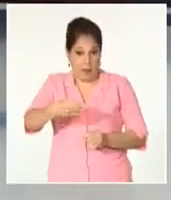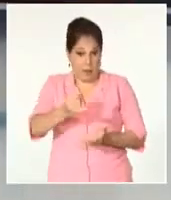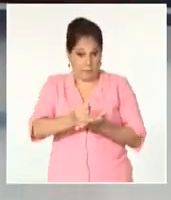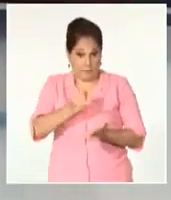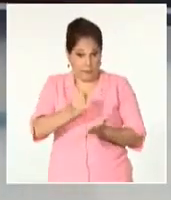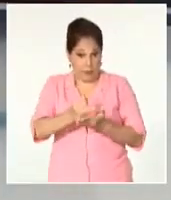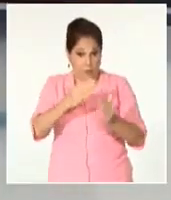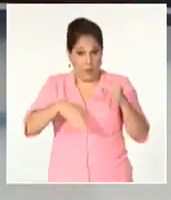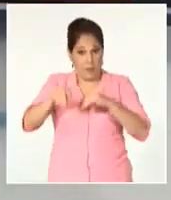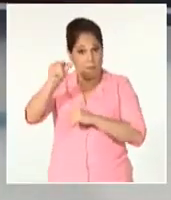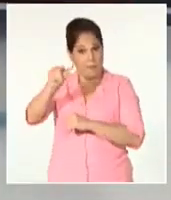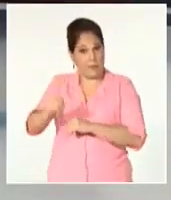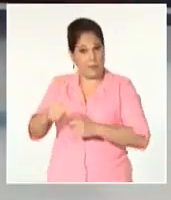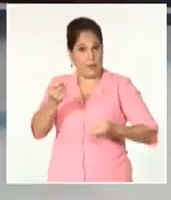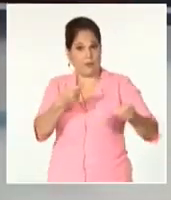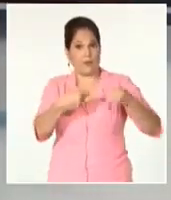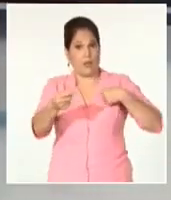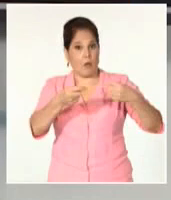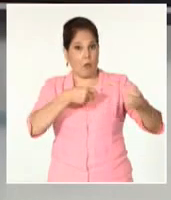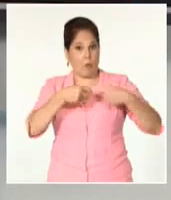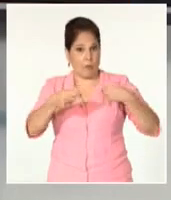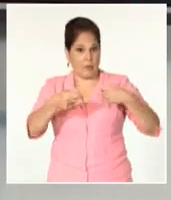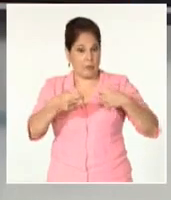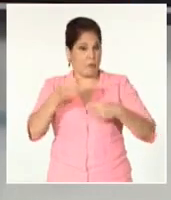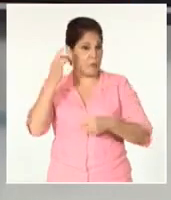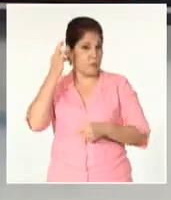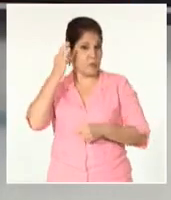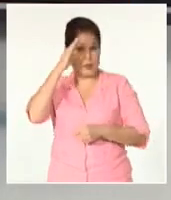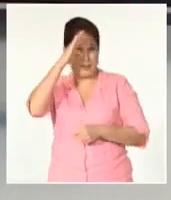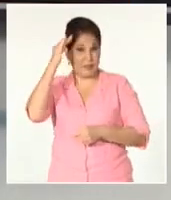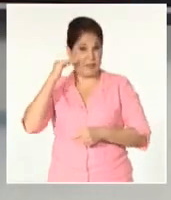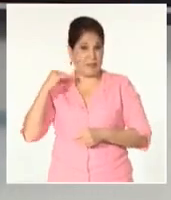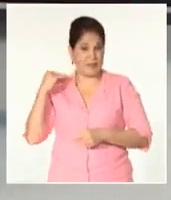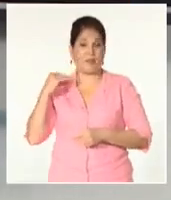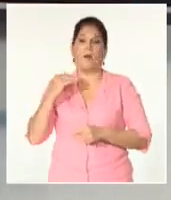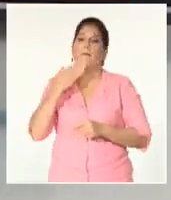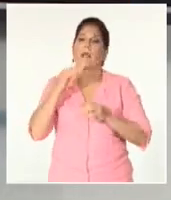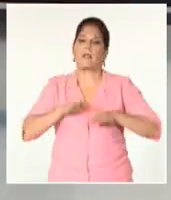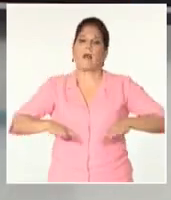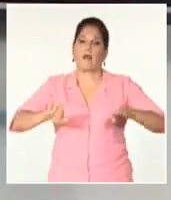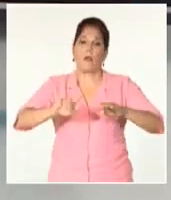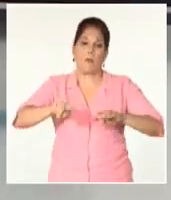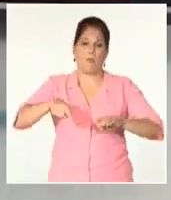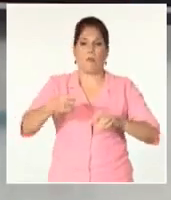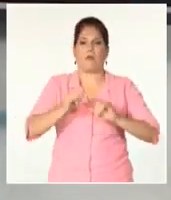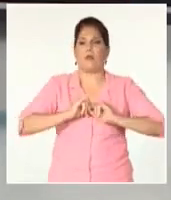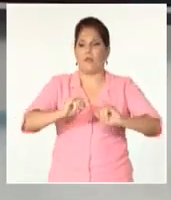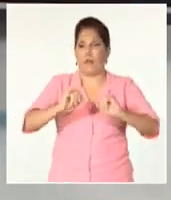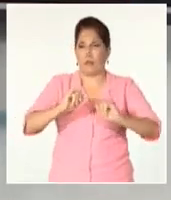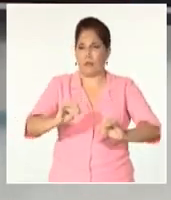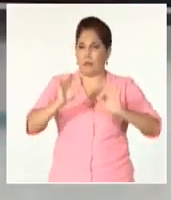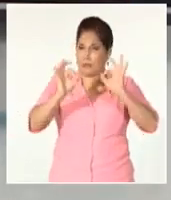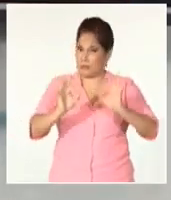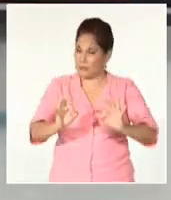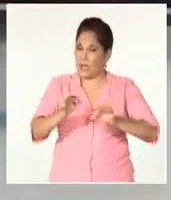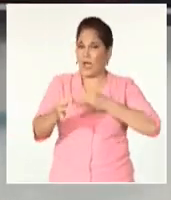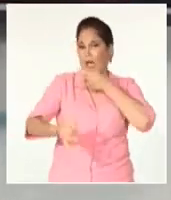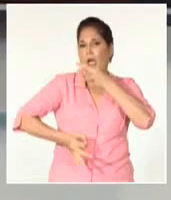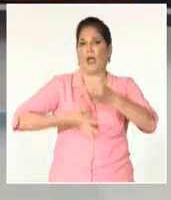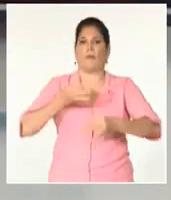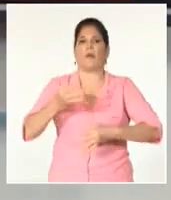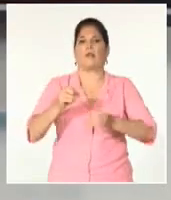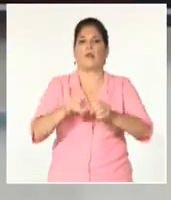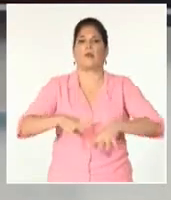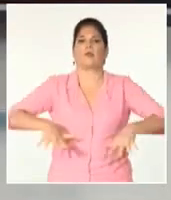la ministra de Comercio Interior, Bexy Díaz Velázquez, estará en el programa Mesa Redonda, ofreciendo información y valoraciones sobre este